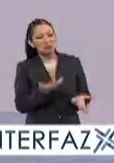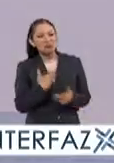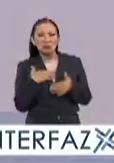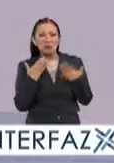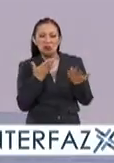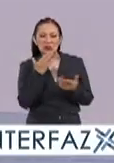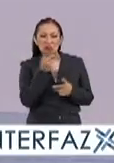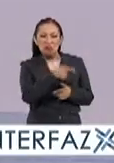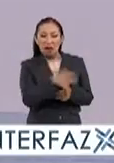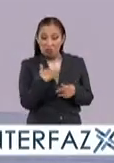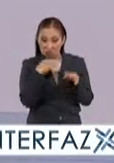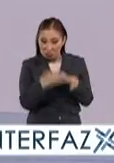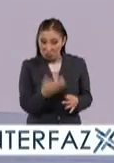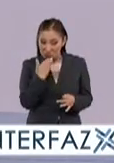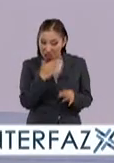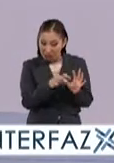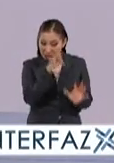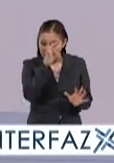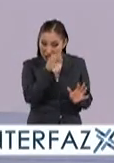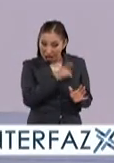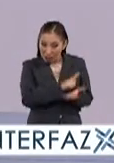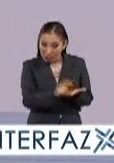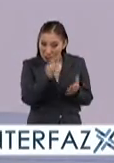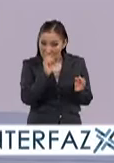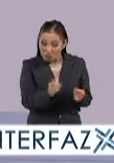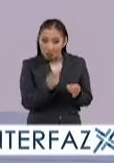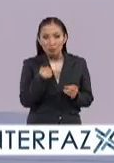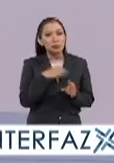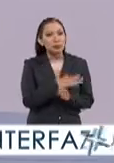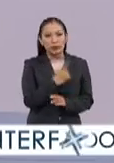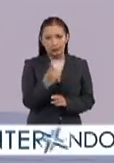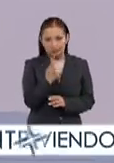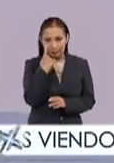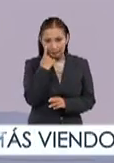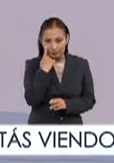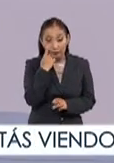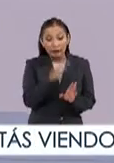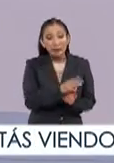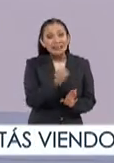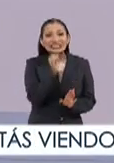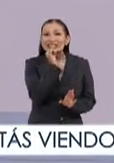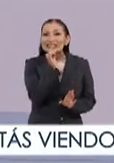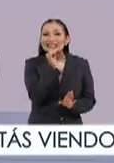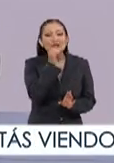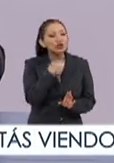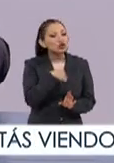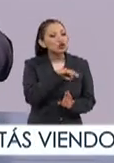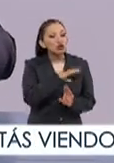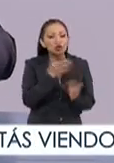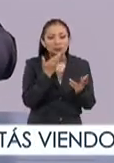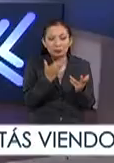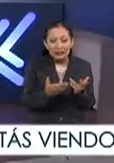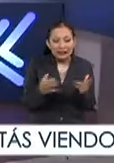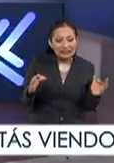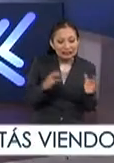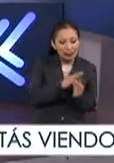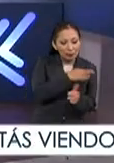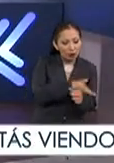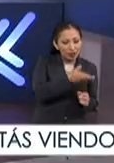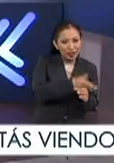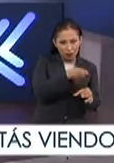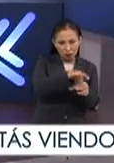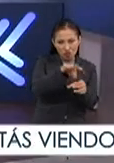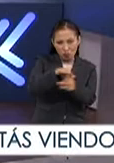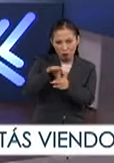neutralidad, de corrección de las elecciones. ¿A qué se debe todo esto? A que no hemos podido enganzar los procesos